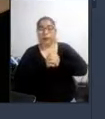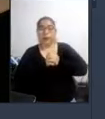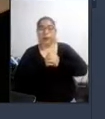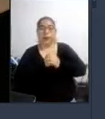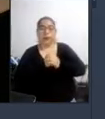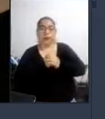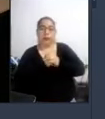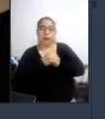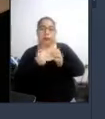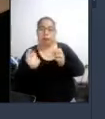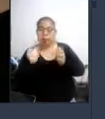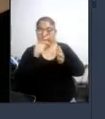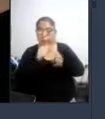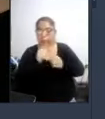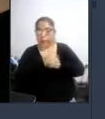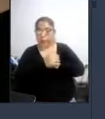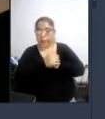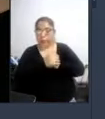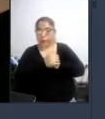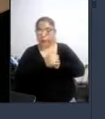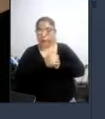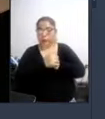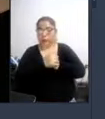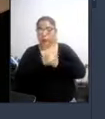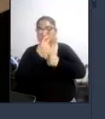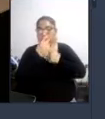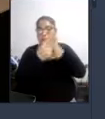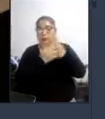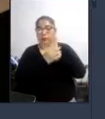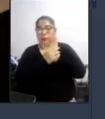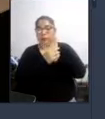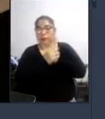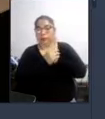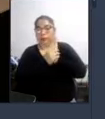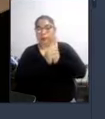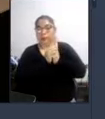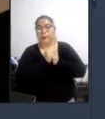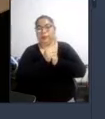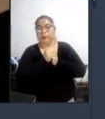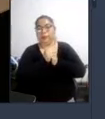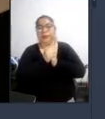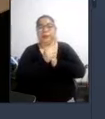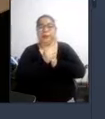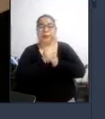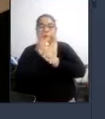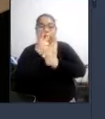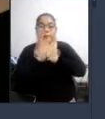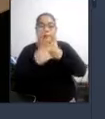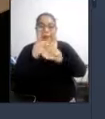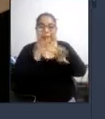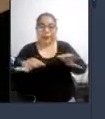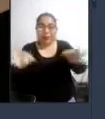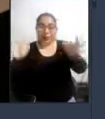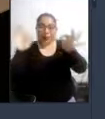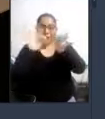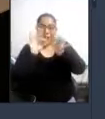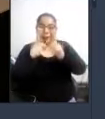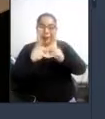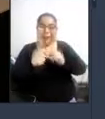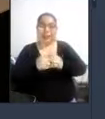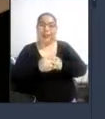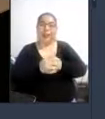integral en la sociedad y respecto a sí pues la importantísima necesidad de